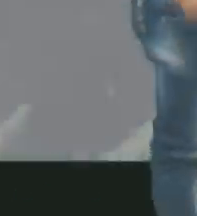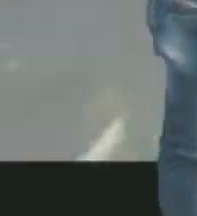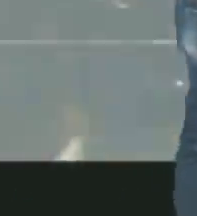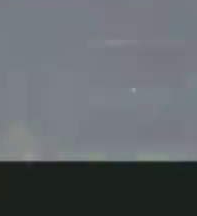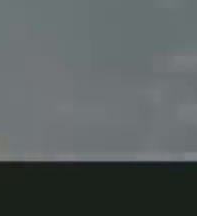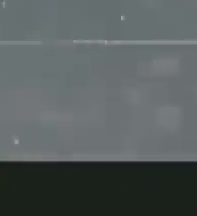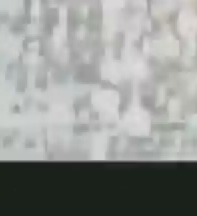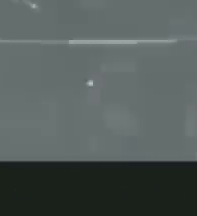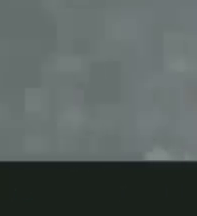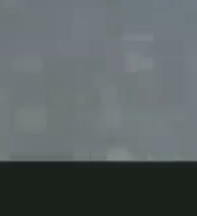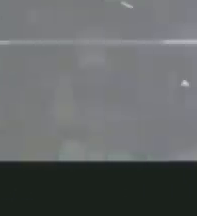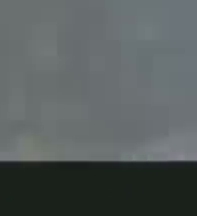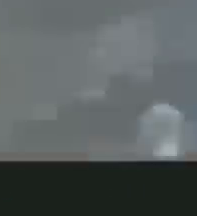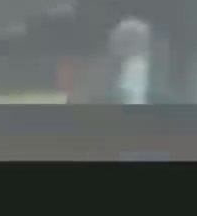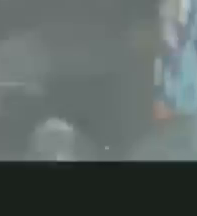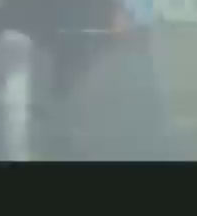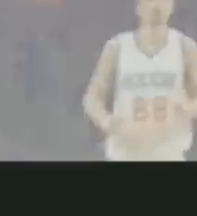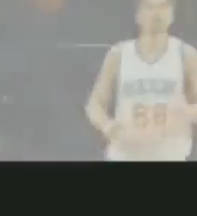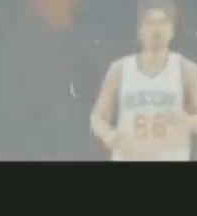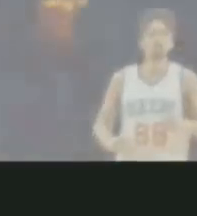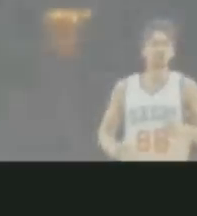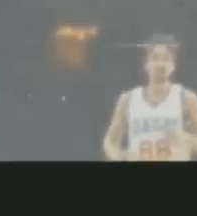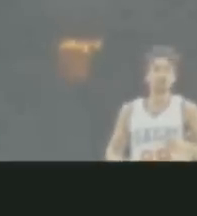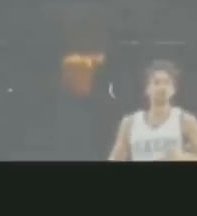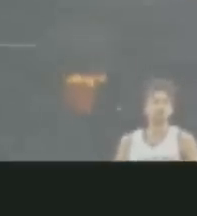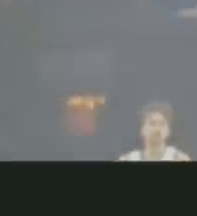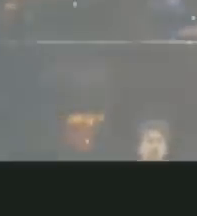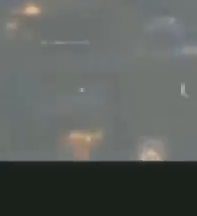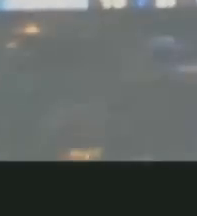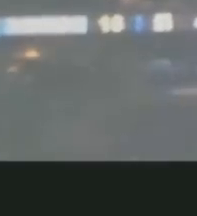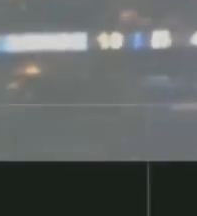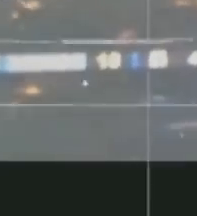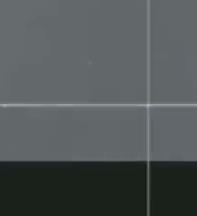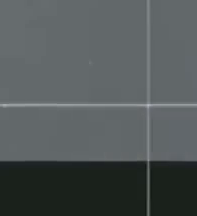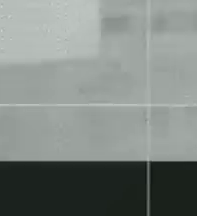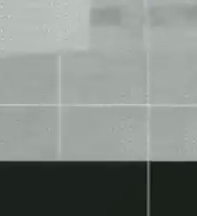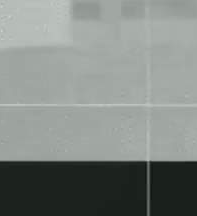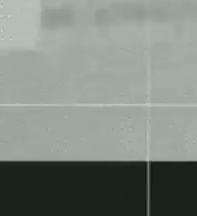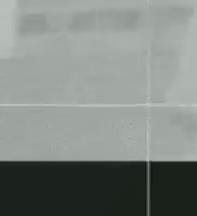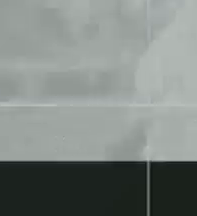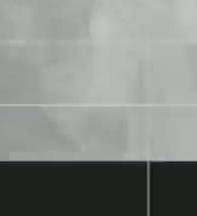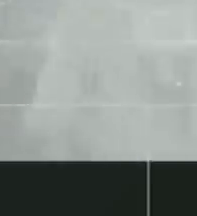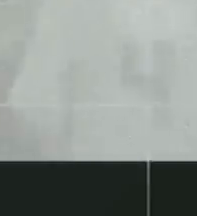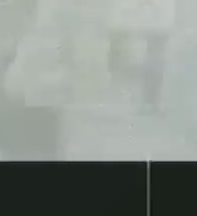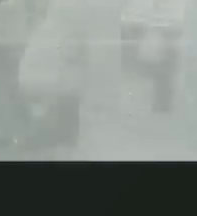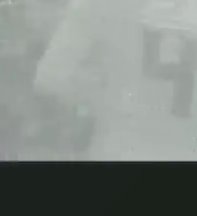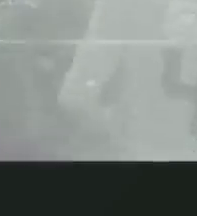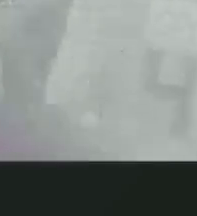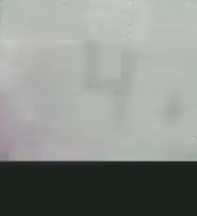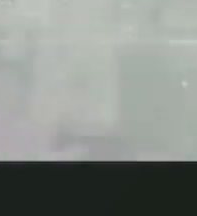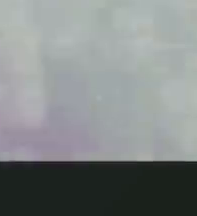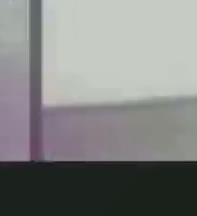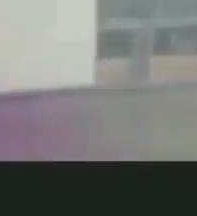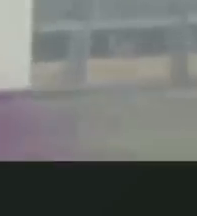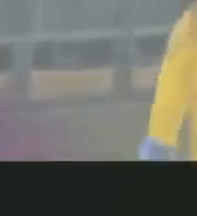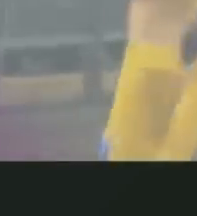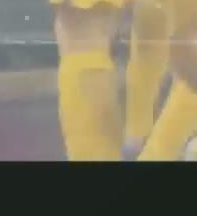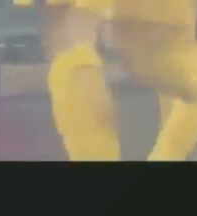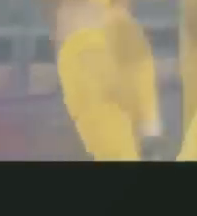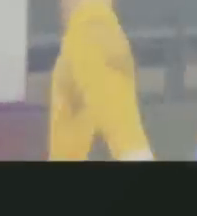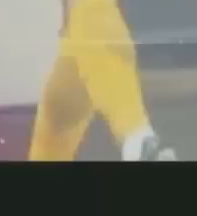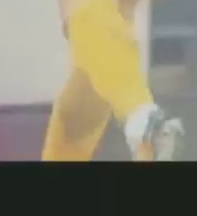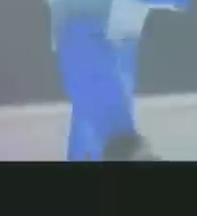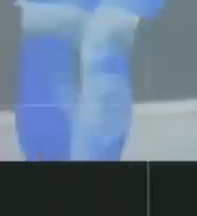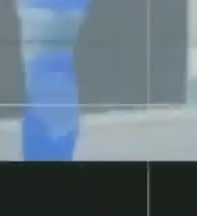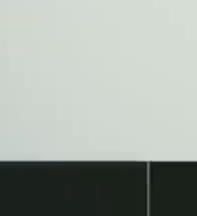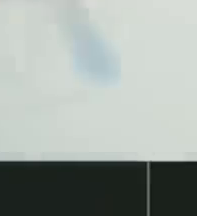Hola a todos, no se pierdan Impacto Deportivo todos los sábados a partir de las 12 del día. Con la mejor información del deporte nacional